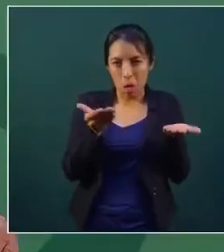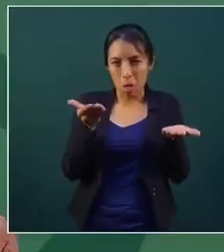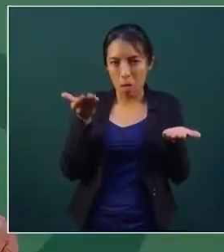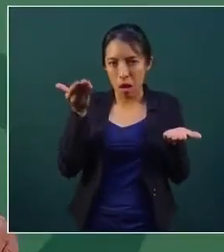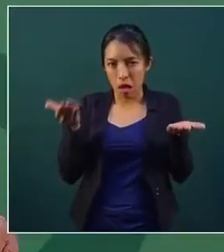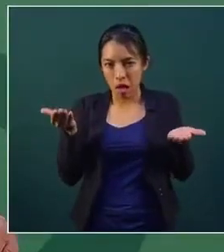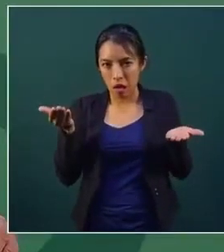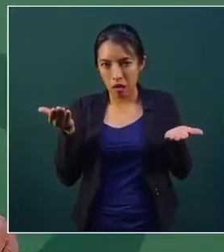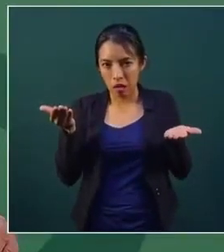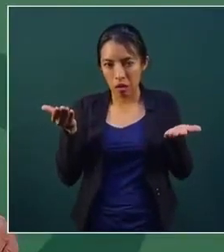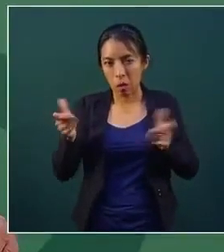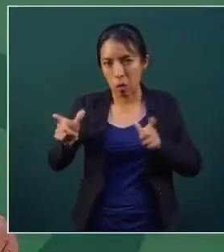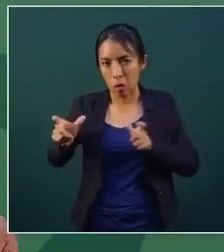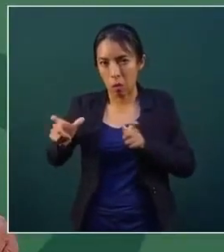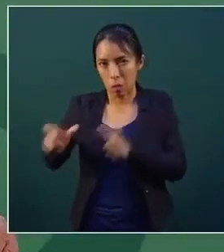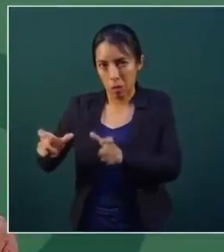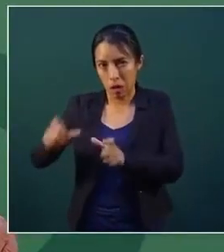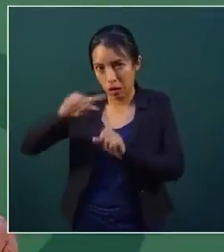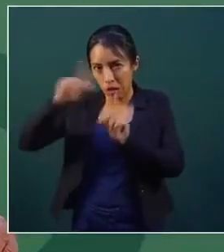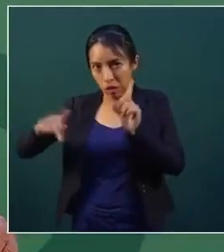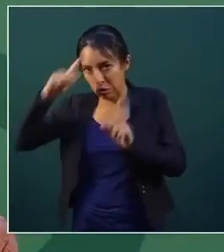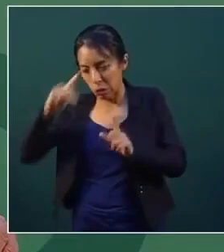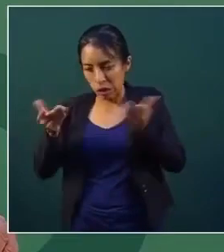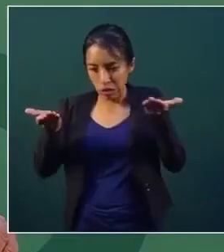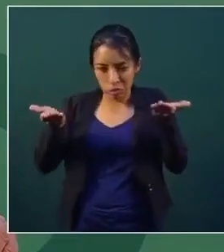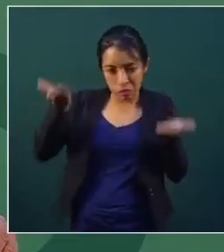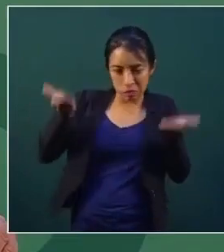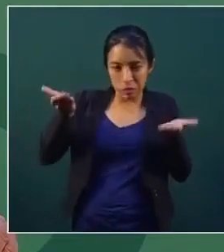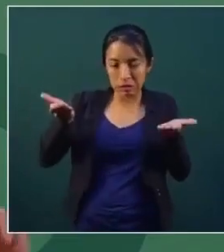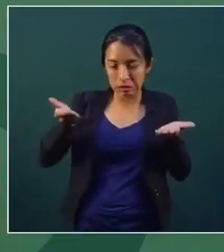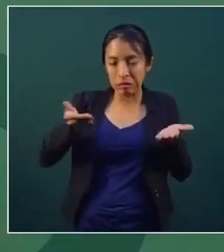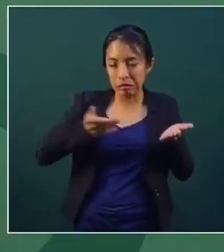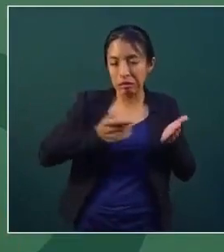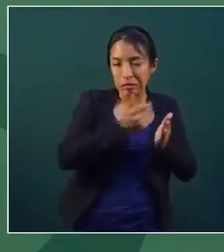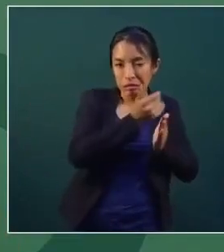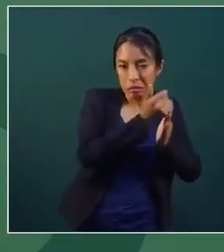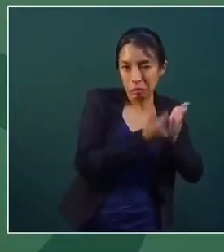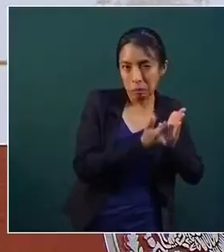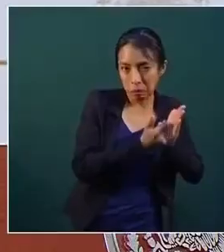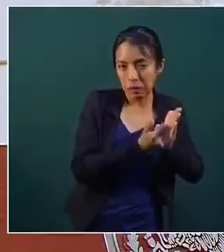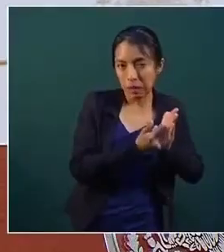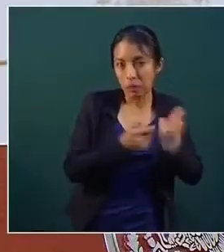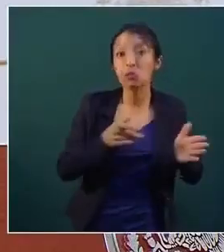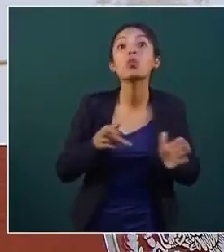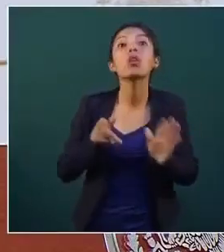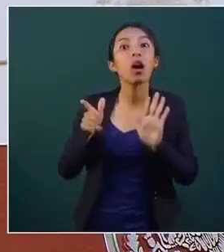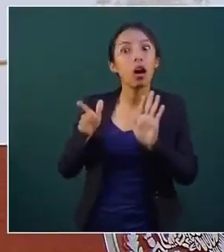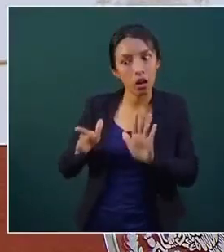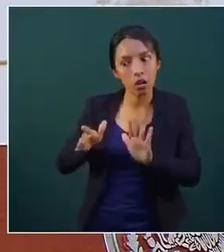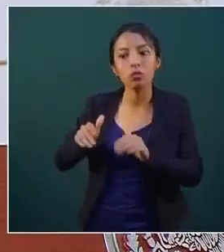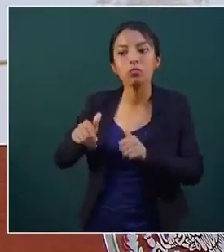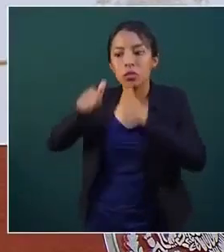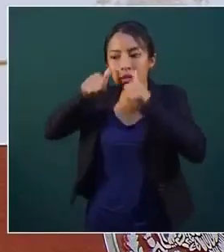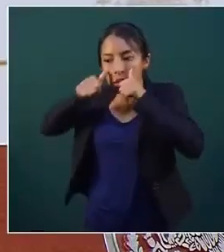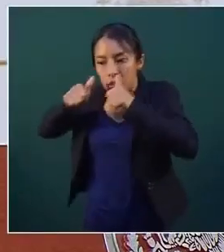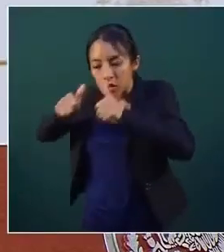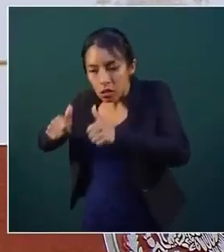elementos de la Guardia Nacional que se tienen en Veracruz, porque estamos dándole un trato especial